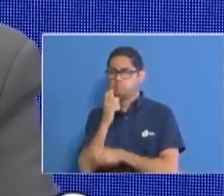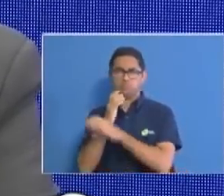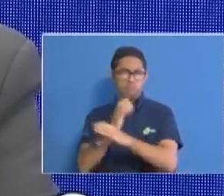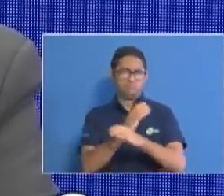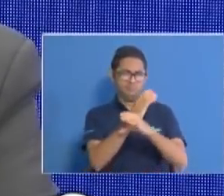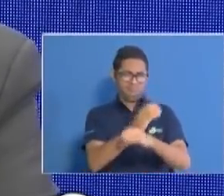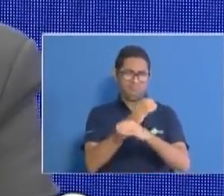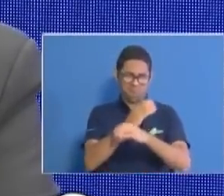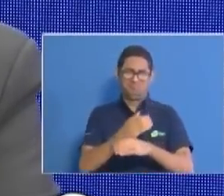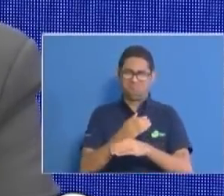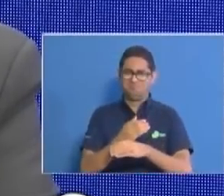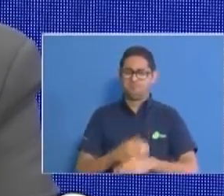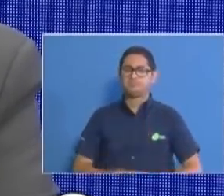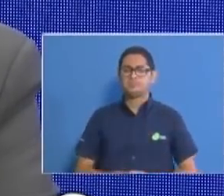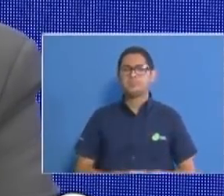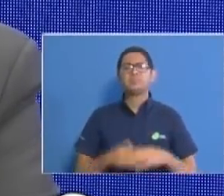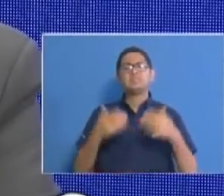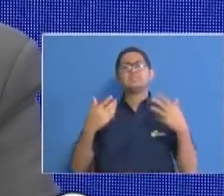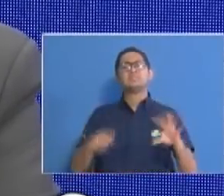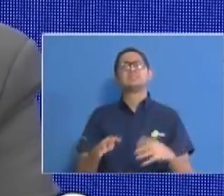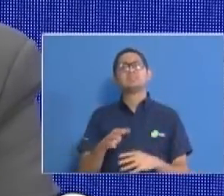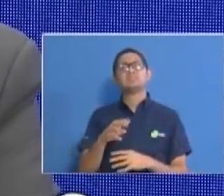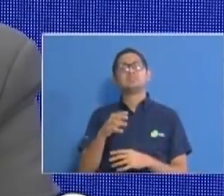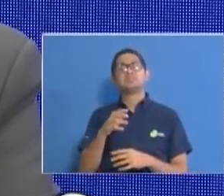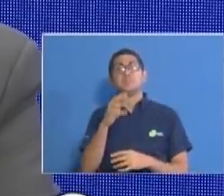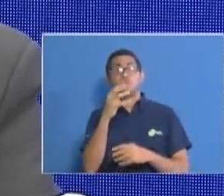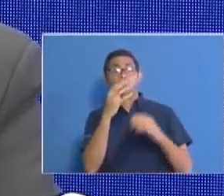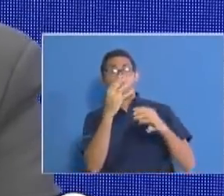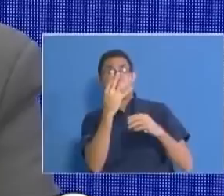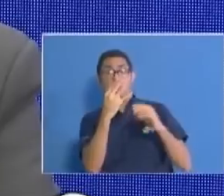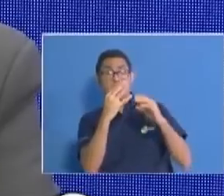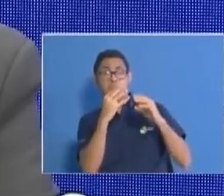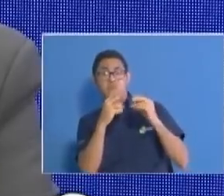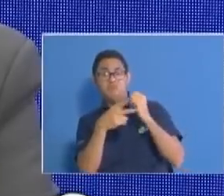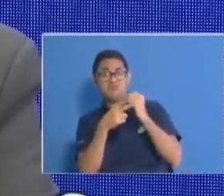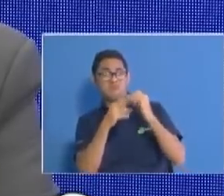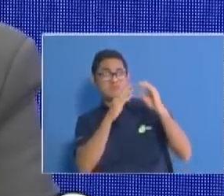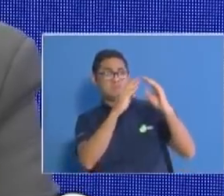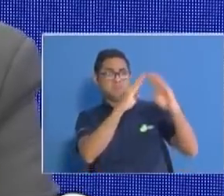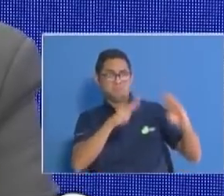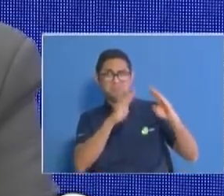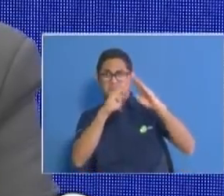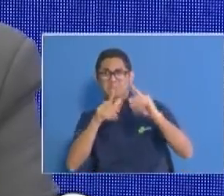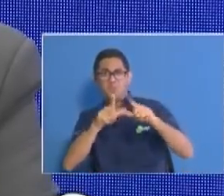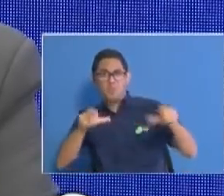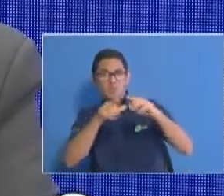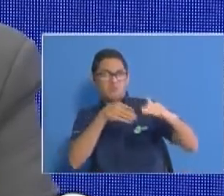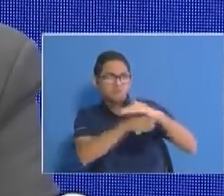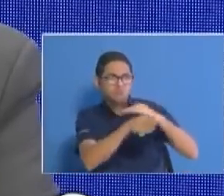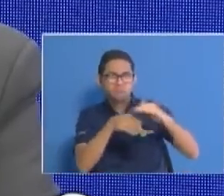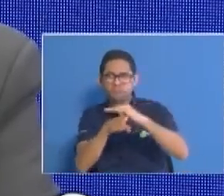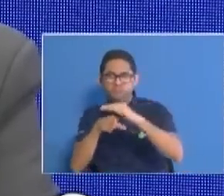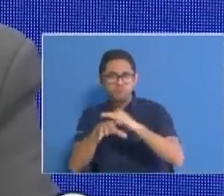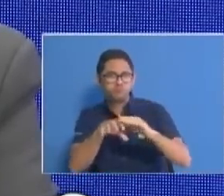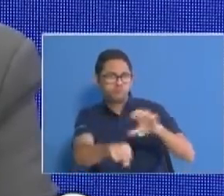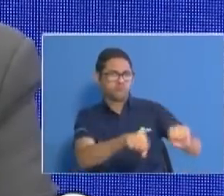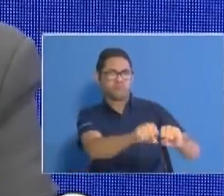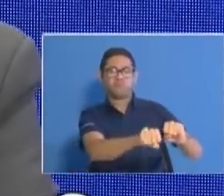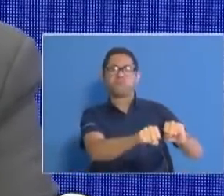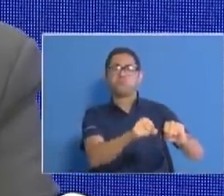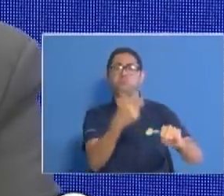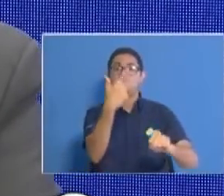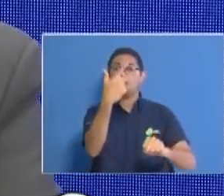de panamá se realizaron cuatro allanamientos con autoridades competentes se decomisaron tres armas de fuego